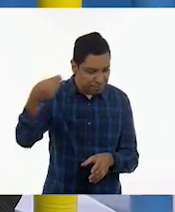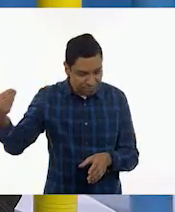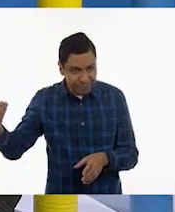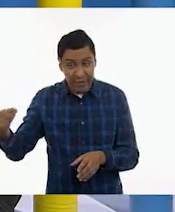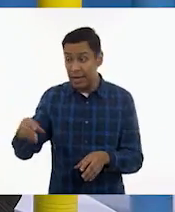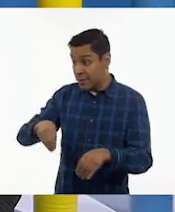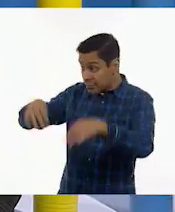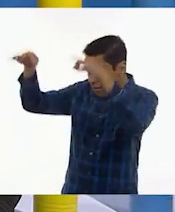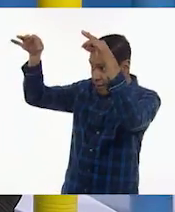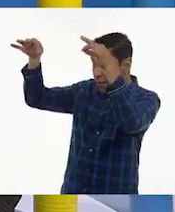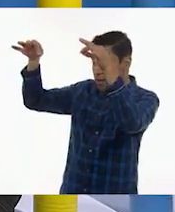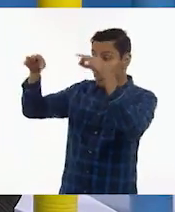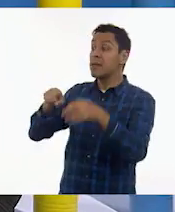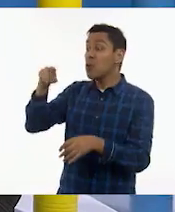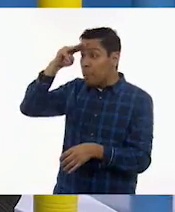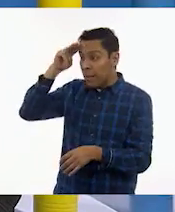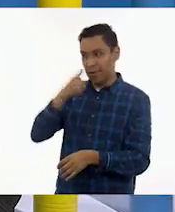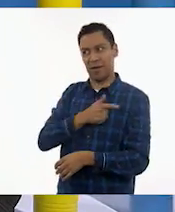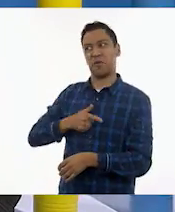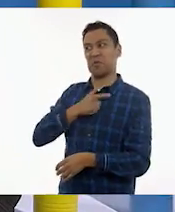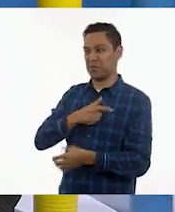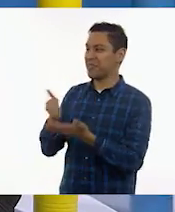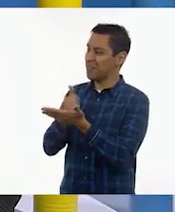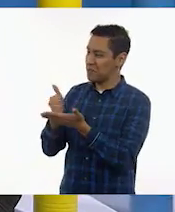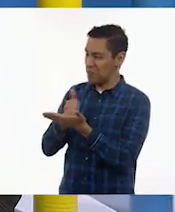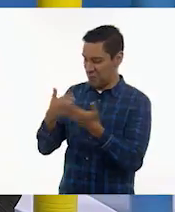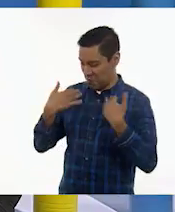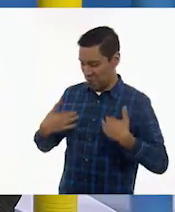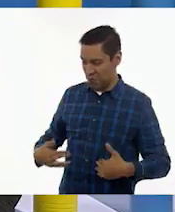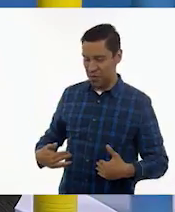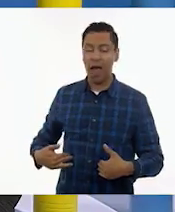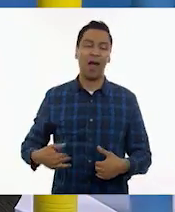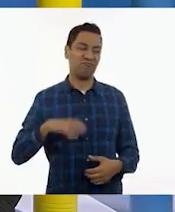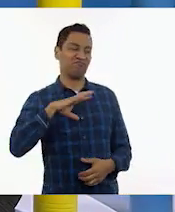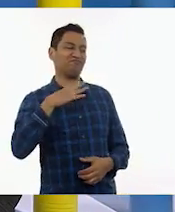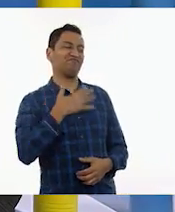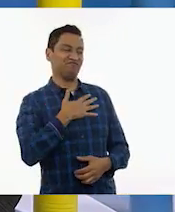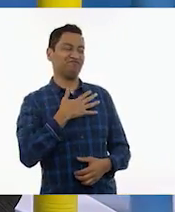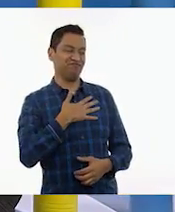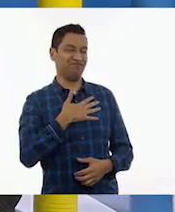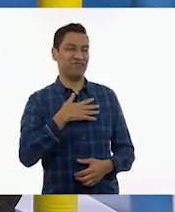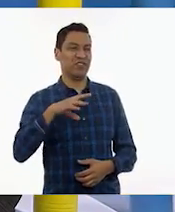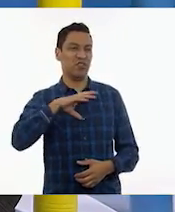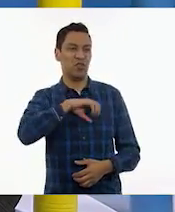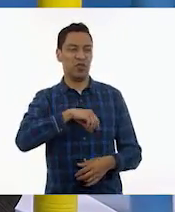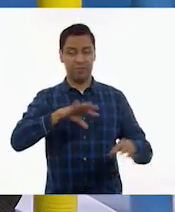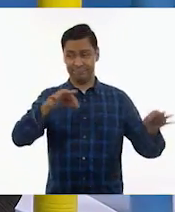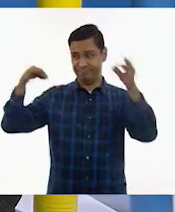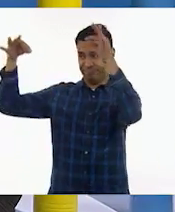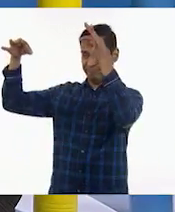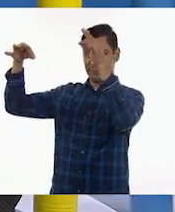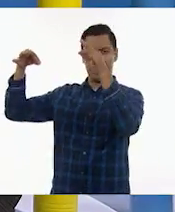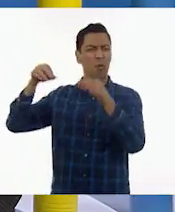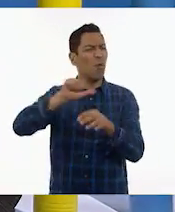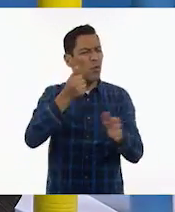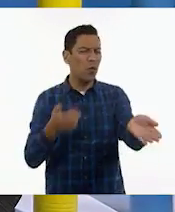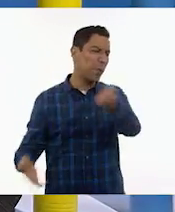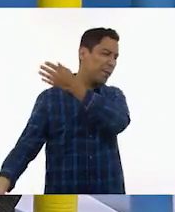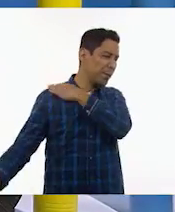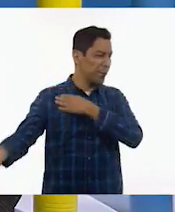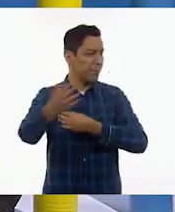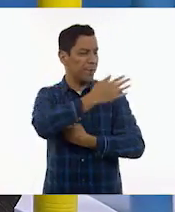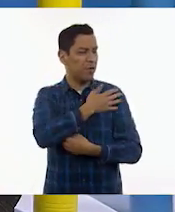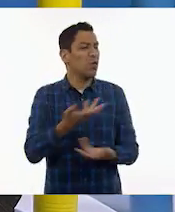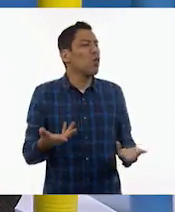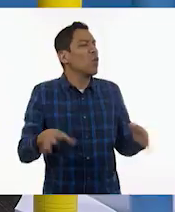porque a María le gustó el azul el otro día. Me encanta. Sí, pues me podría ser. Pero, ¿qué tal? ¿No tendrán algo así como un rebocito? Porque ella